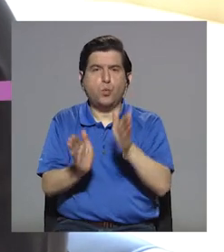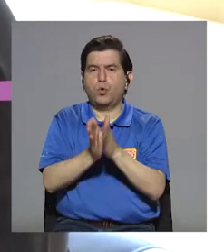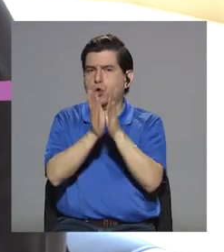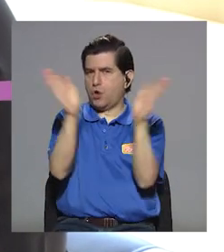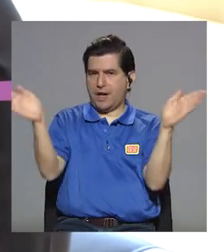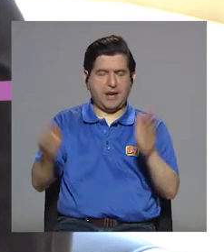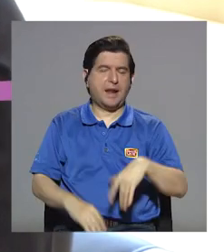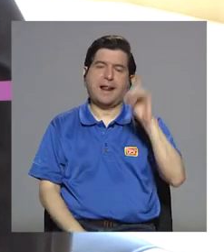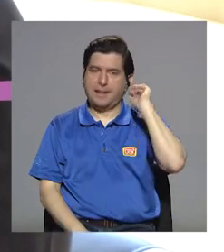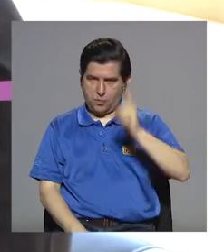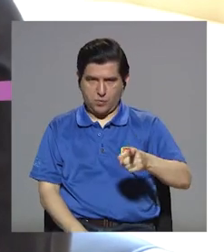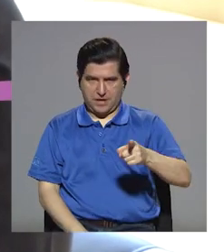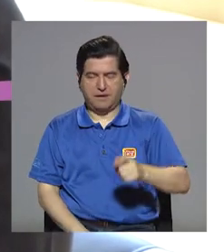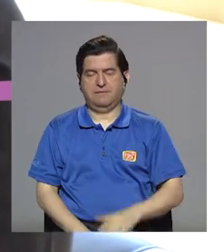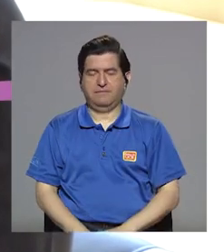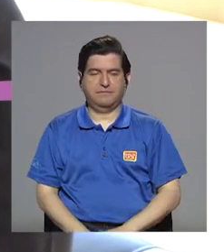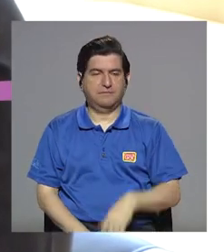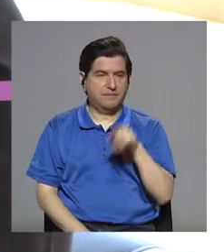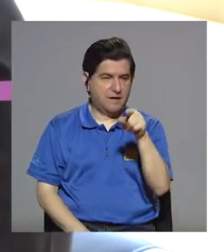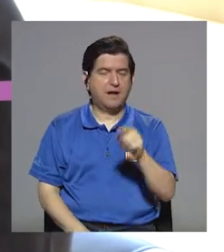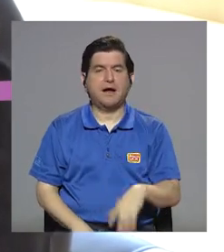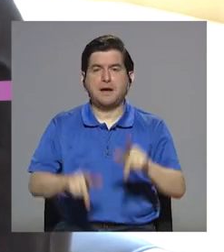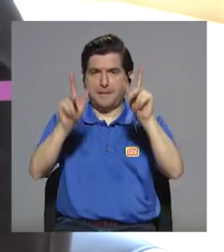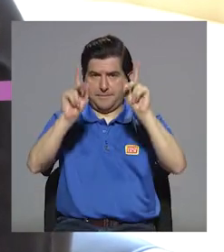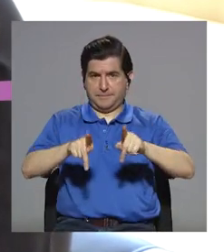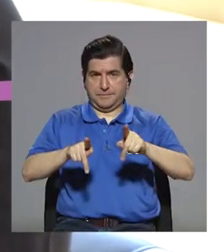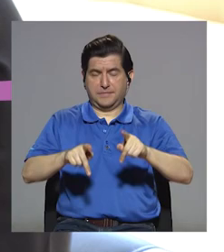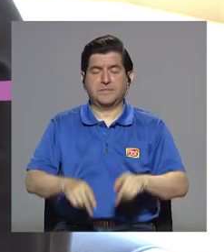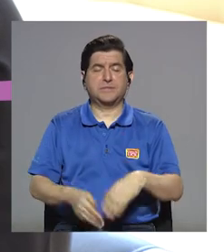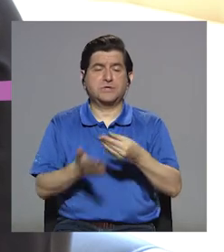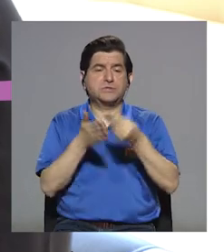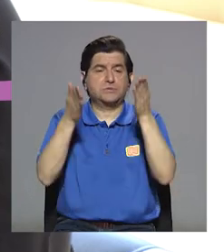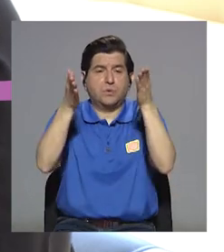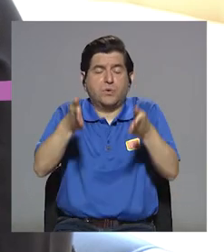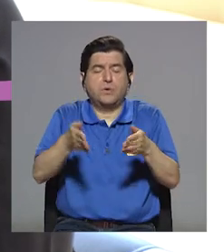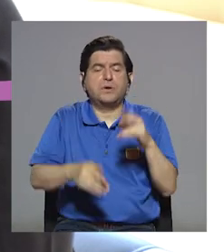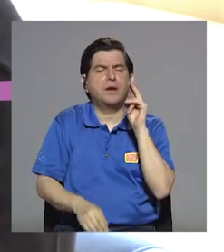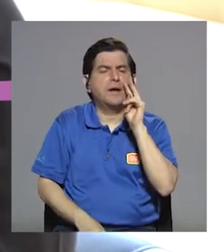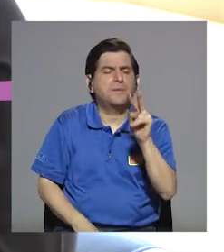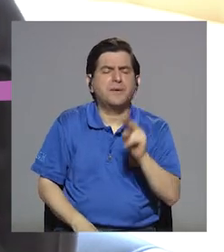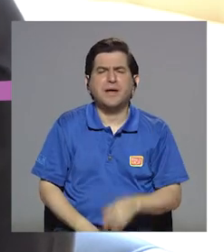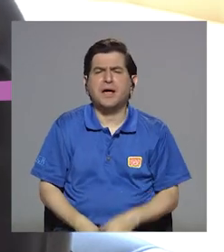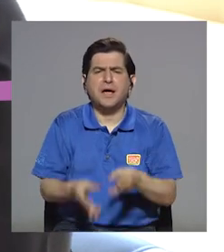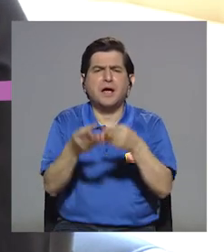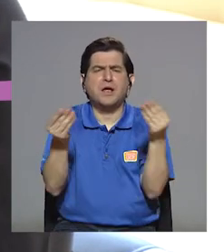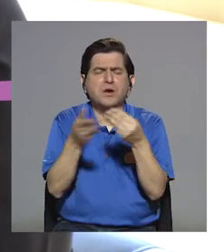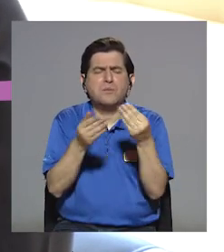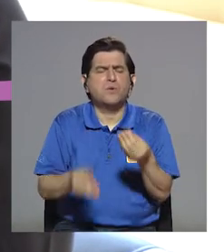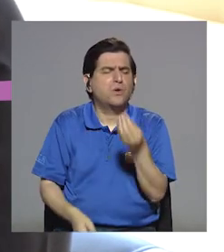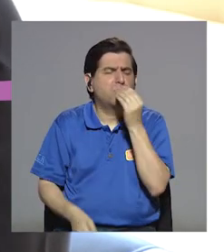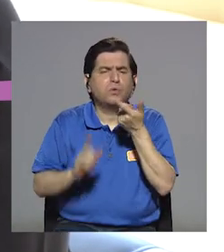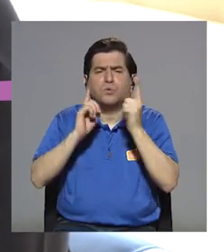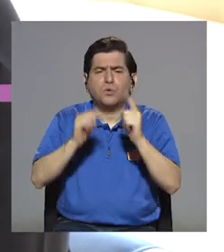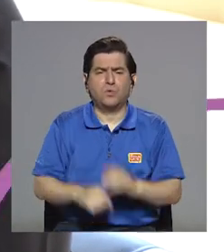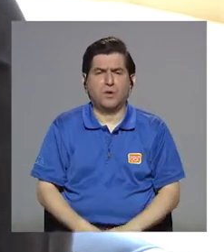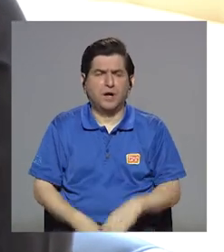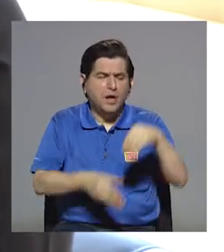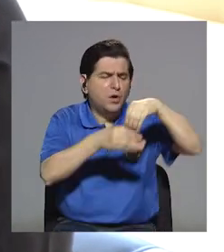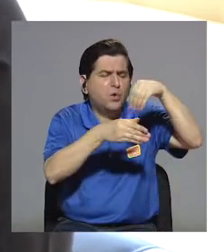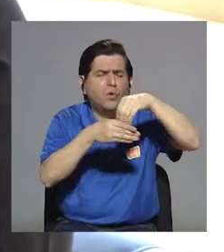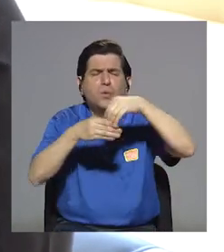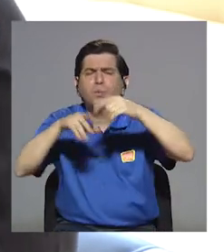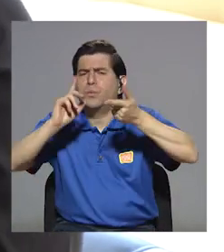general, que es obligatorio, ahí es donde el cliente o el consumidor puede ver qué tipo de producto está consumiendo, cuáles son los